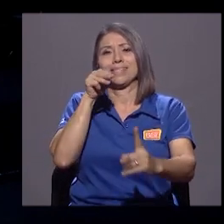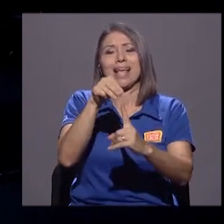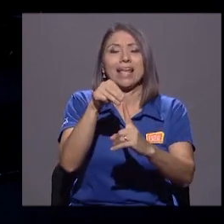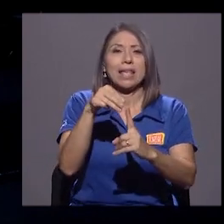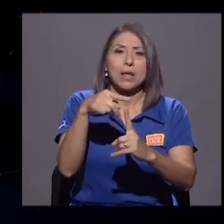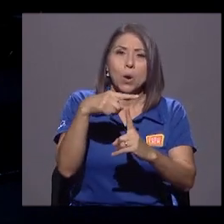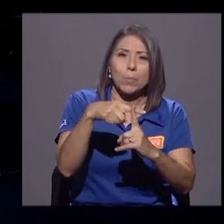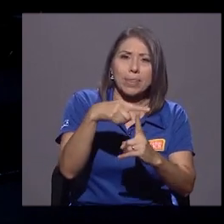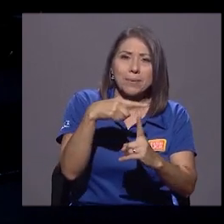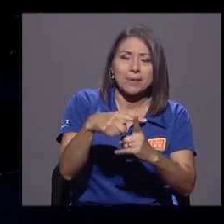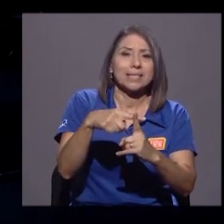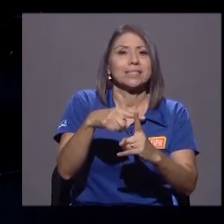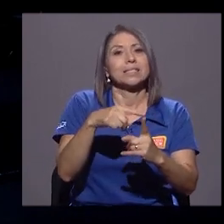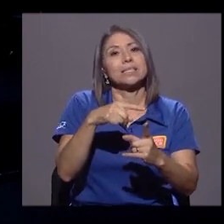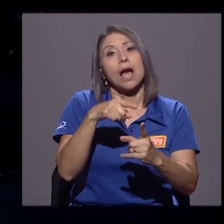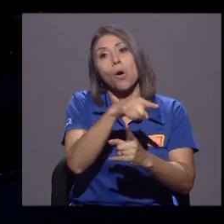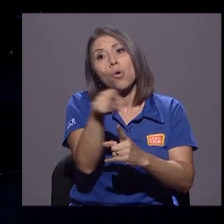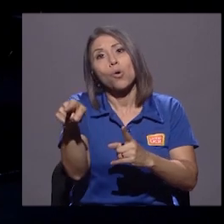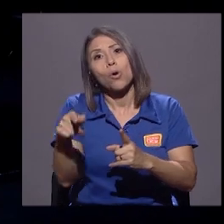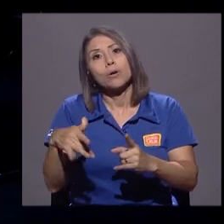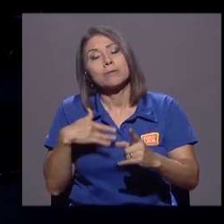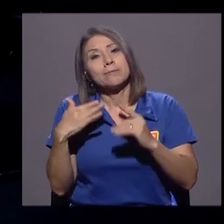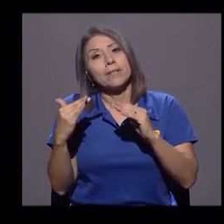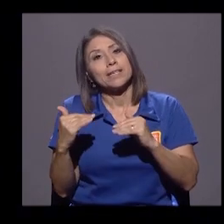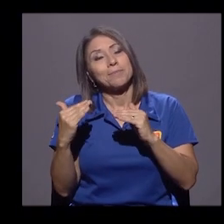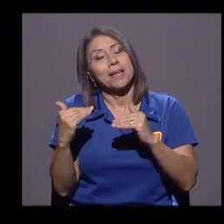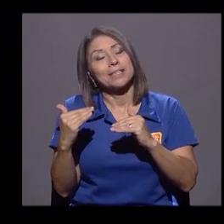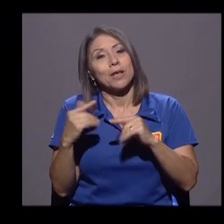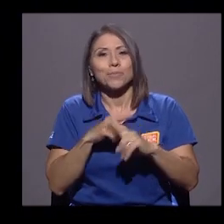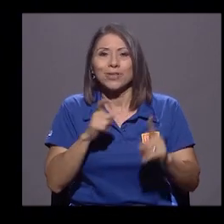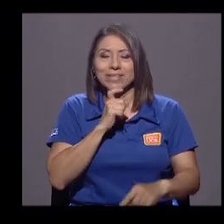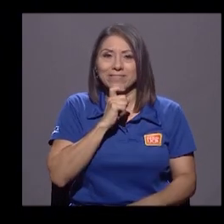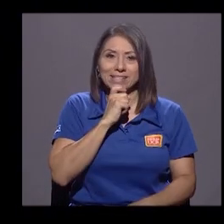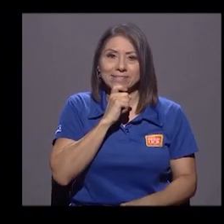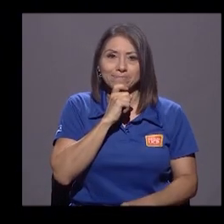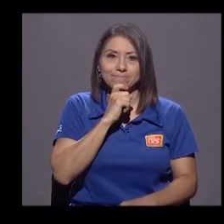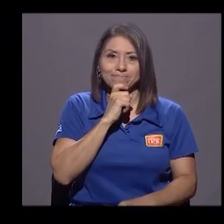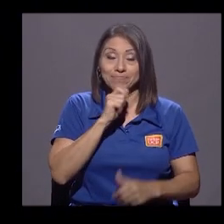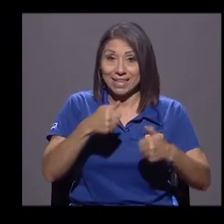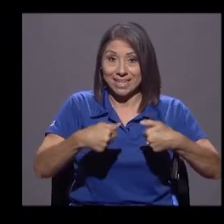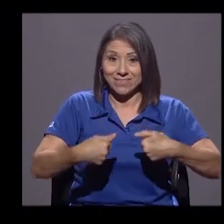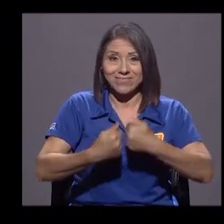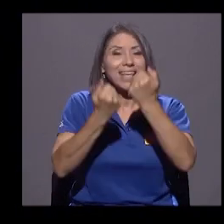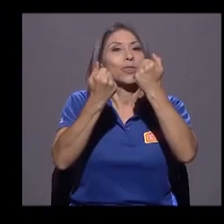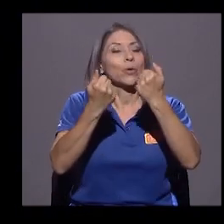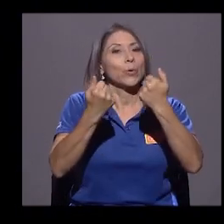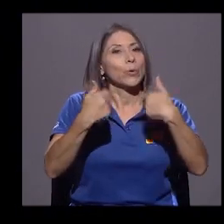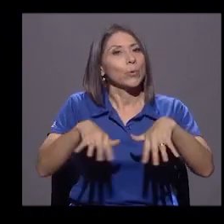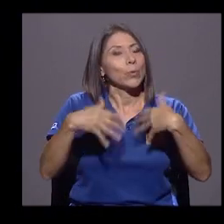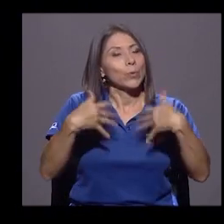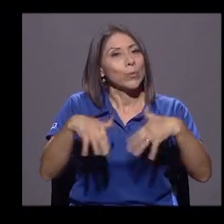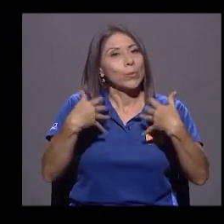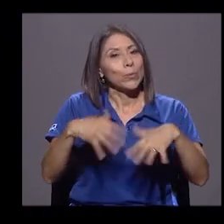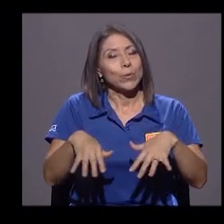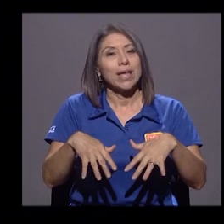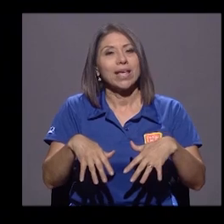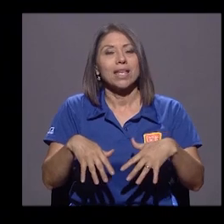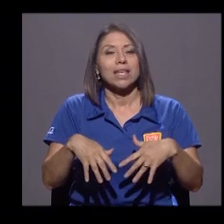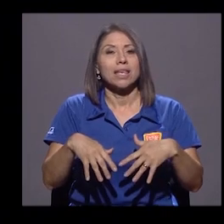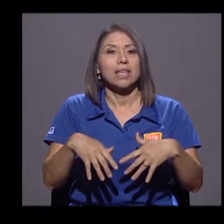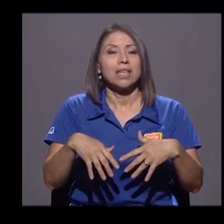o esperanzador, pero es difícil. El reto que tenemos es formidable y los